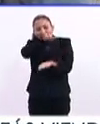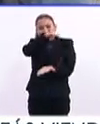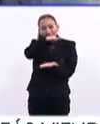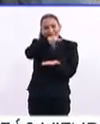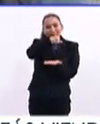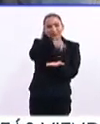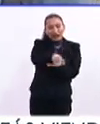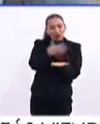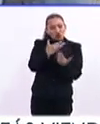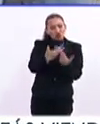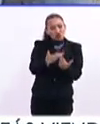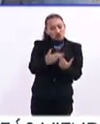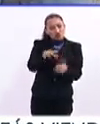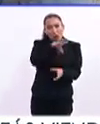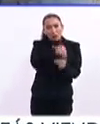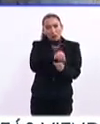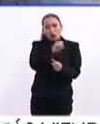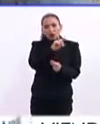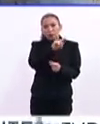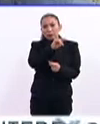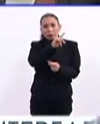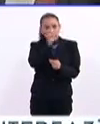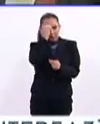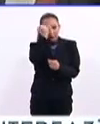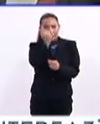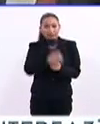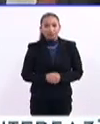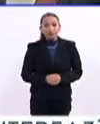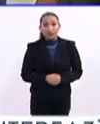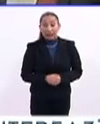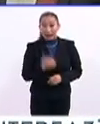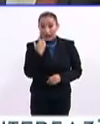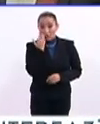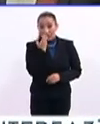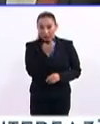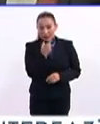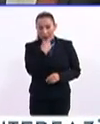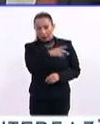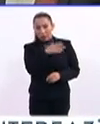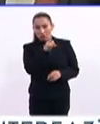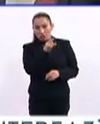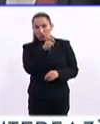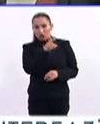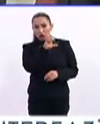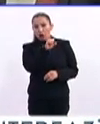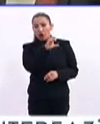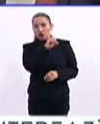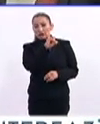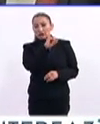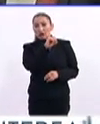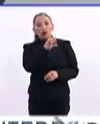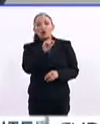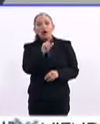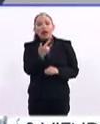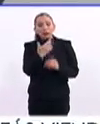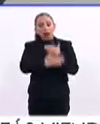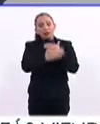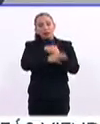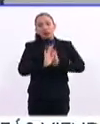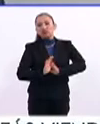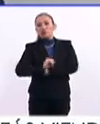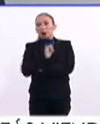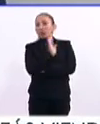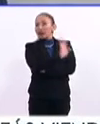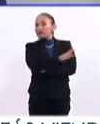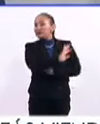ese acervo completo es una cosa fantástica. La intención, de acuerdo con el doctor Cosío, no es tener archivos solo